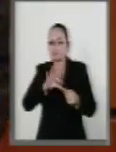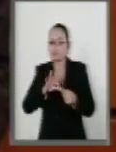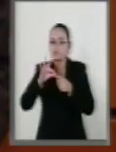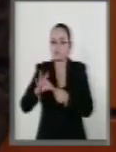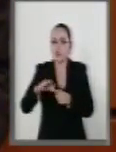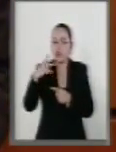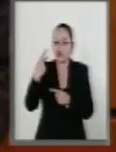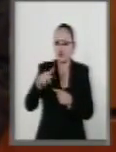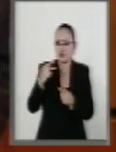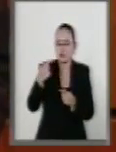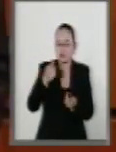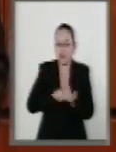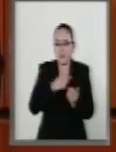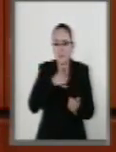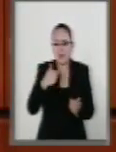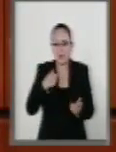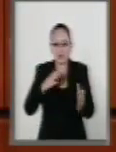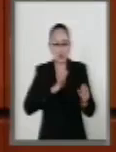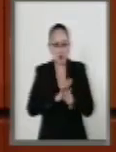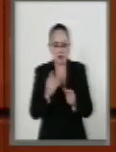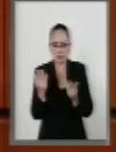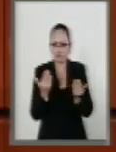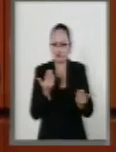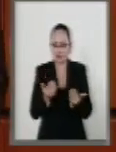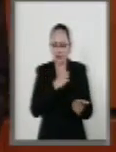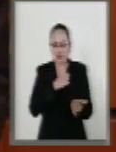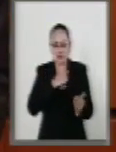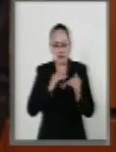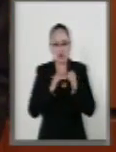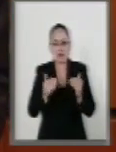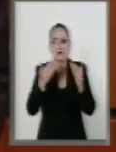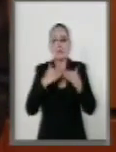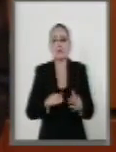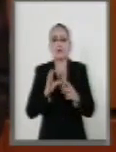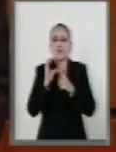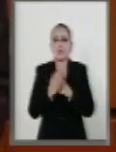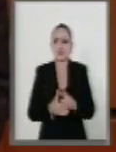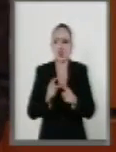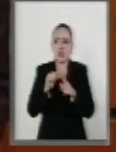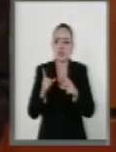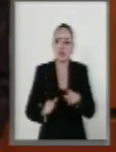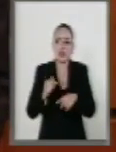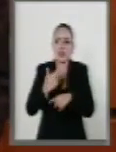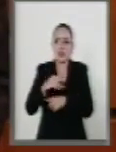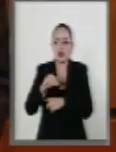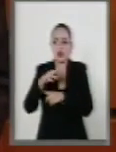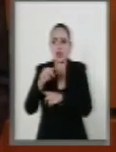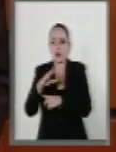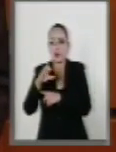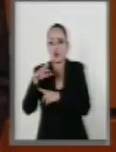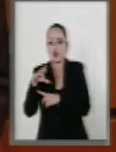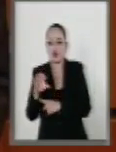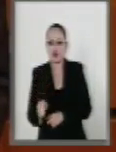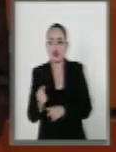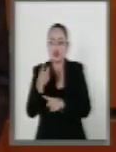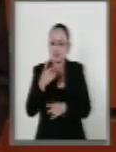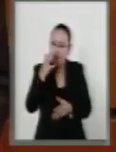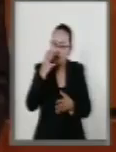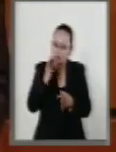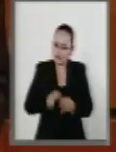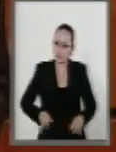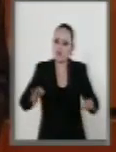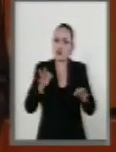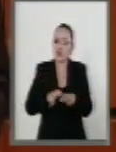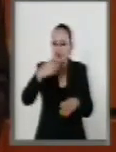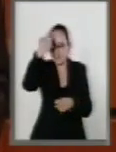de sus integrantes. En la Comisión Nacional de Hidrocarburos, no sólo es necesario tener la experiencia que la ley